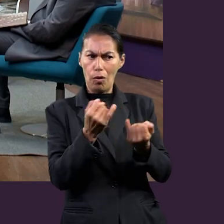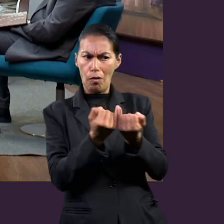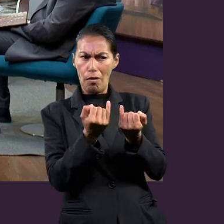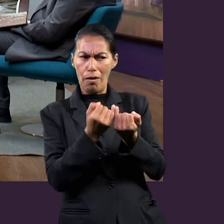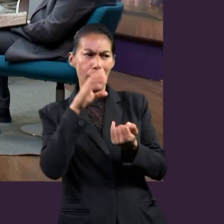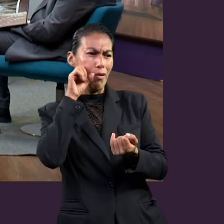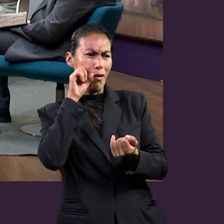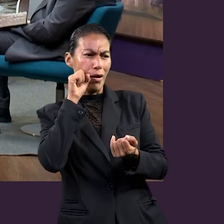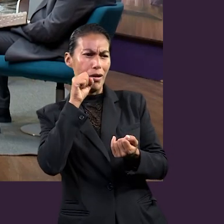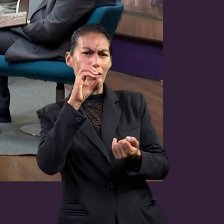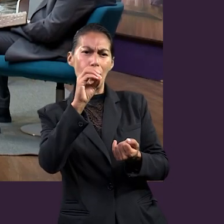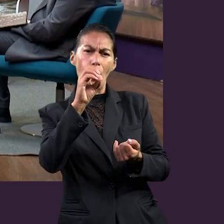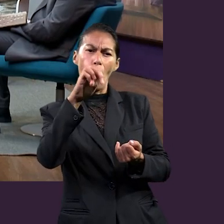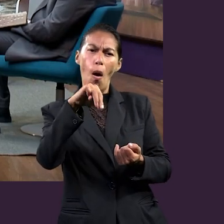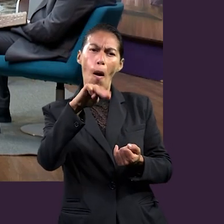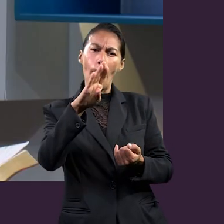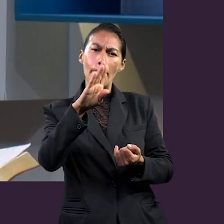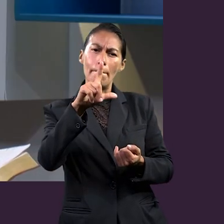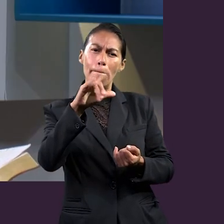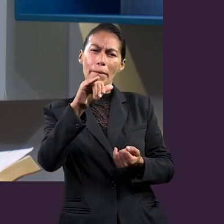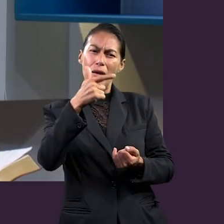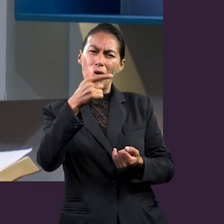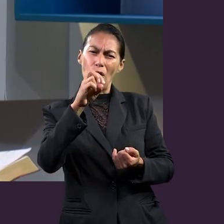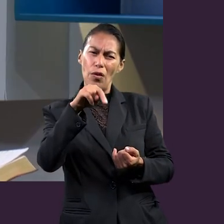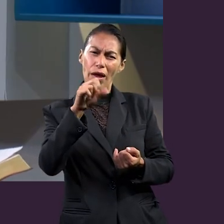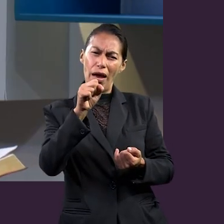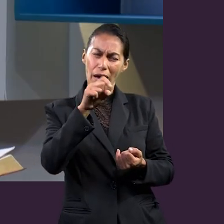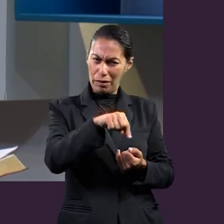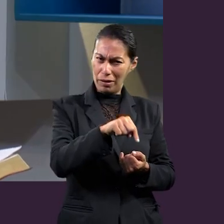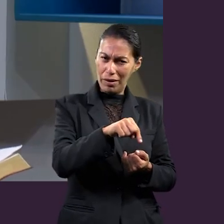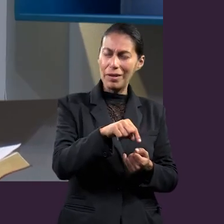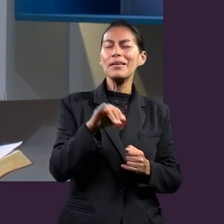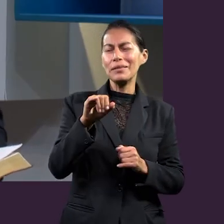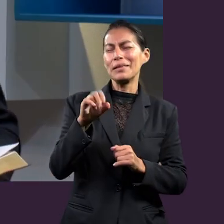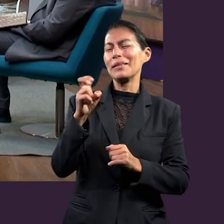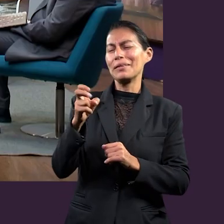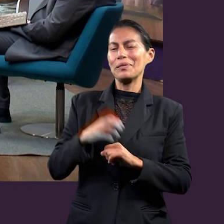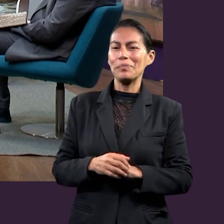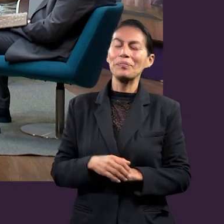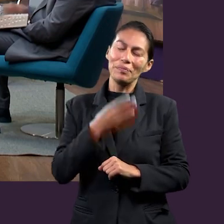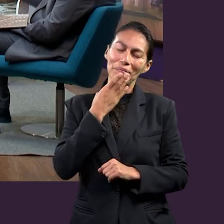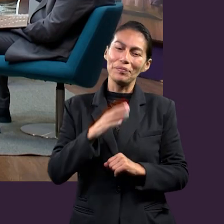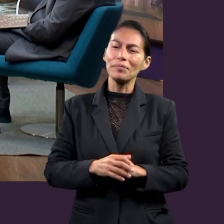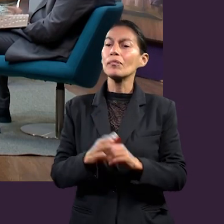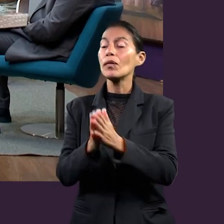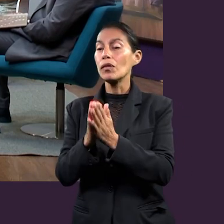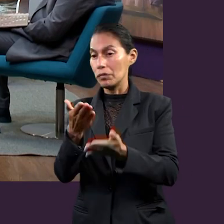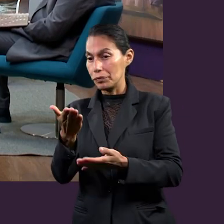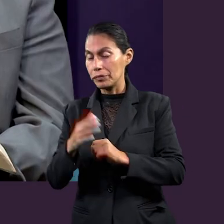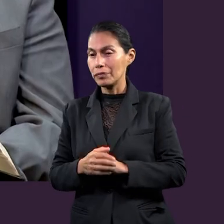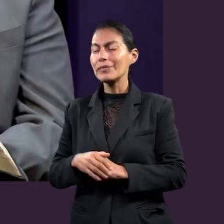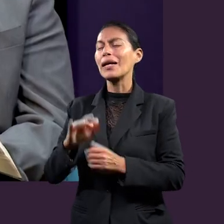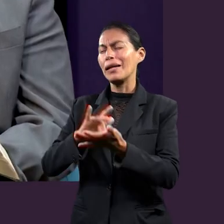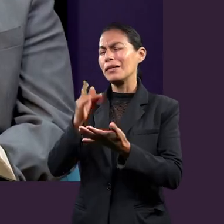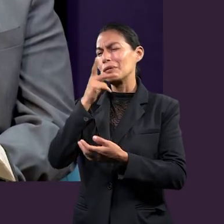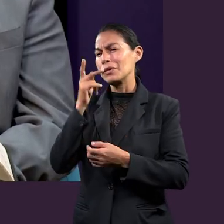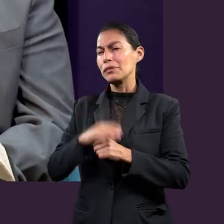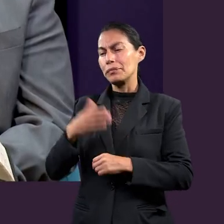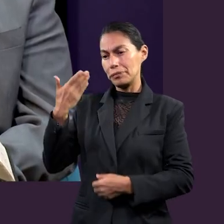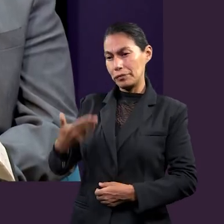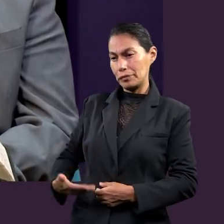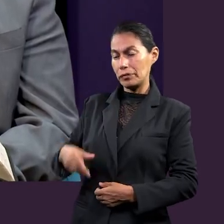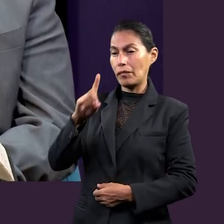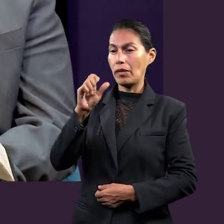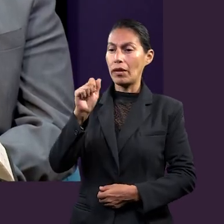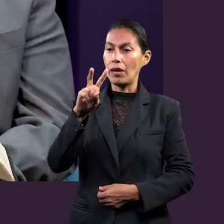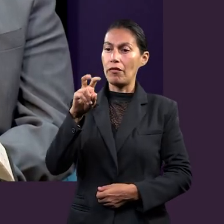ombligona, como dice, es la que es de esta región, por supuesto. Por favor. Gracias, pastor. Hola, me llamo